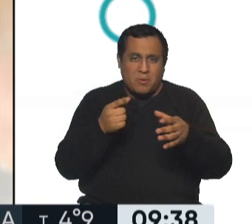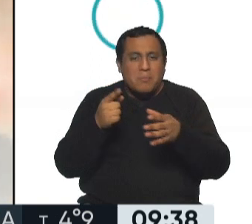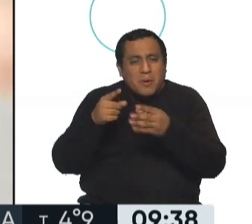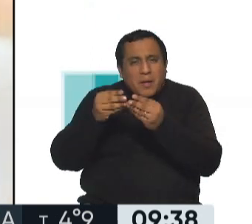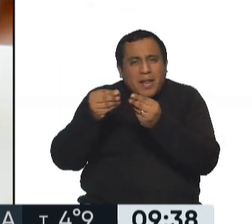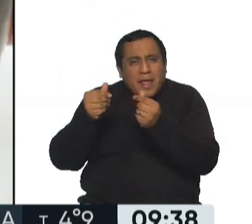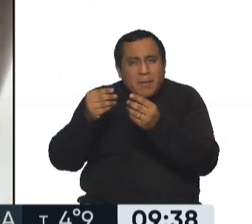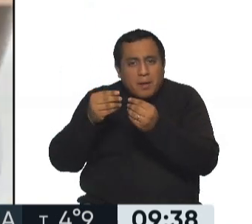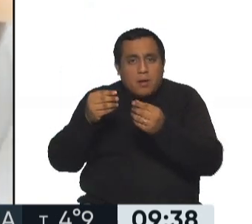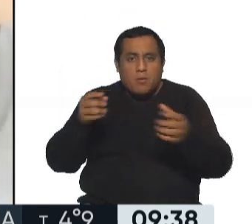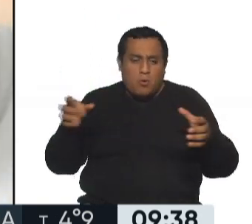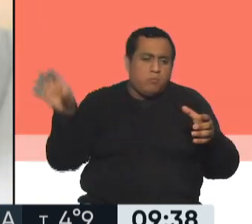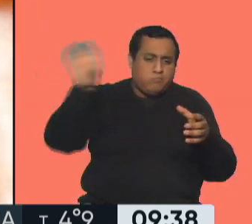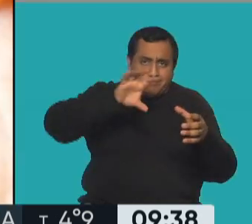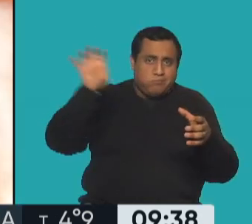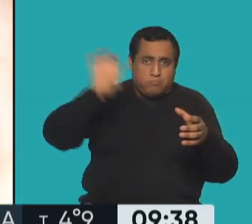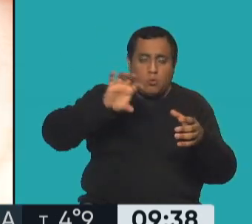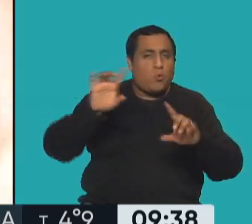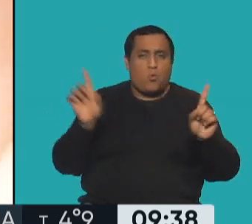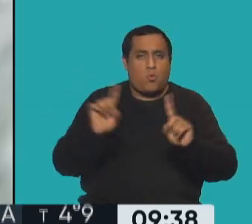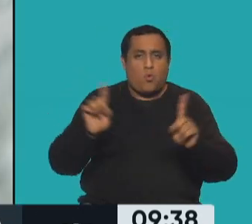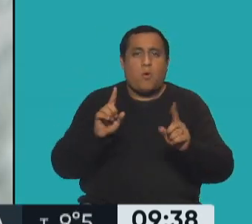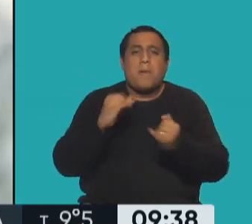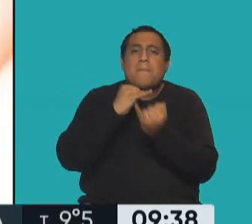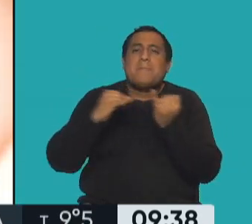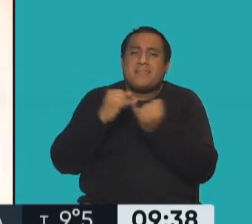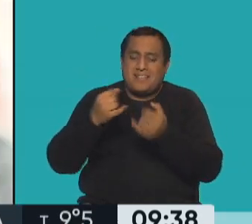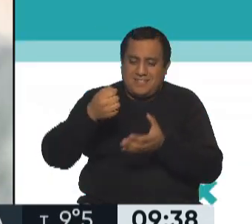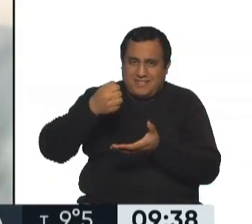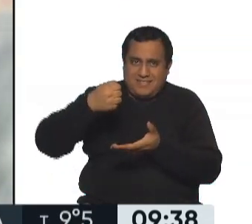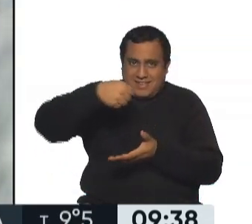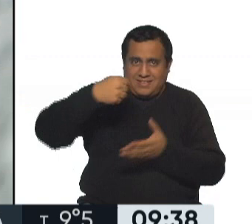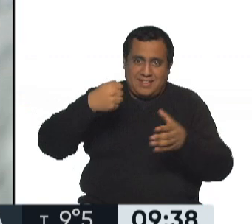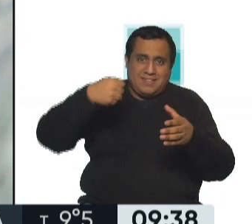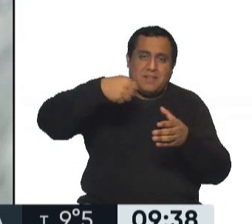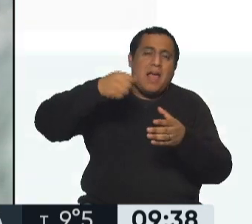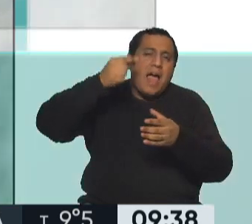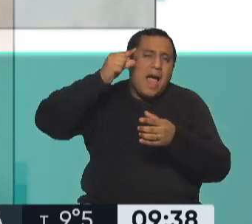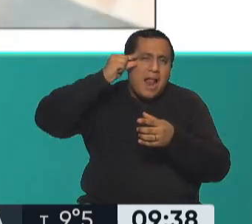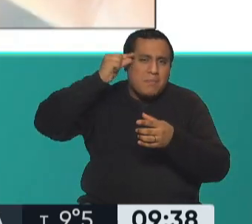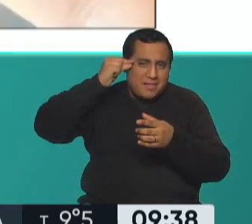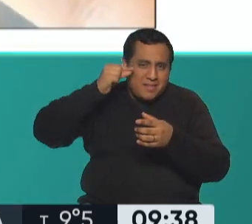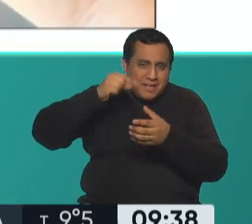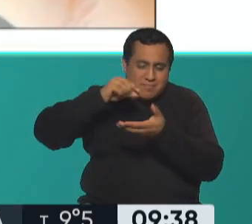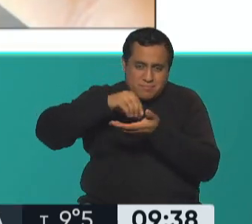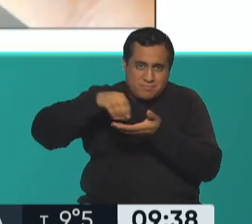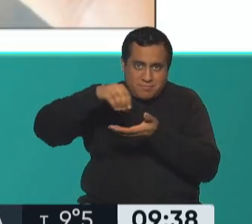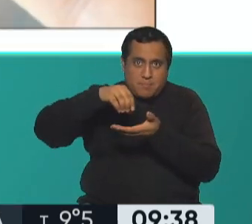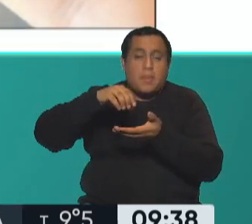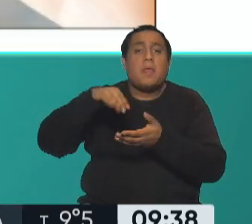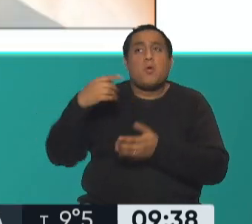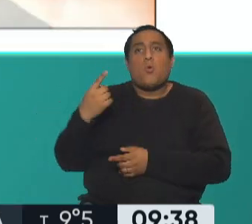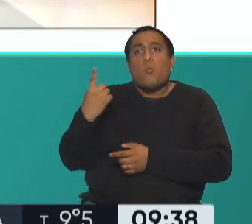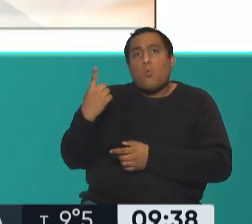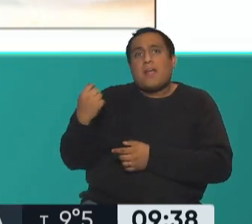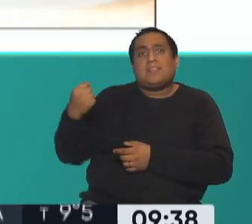yo no puse las dos tazas de agua. Acordate que media taza de almendras, vas a poner una taza de agua.